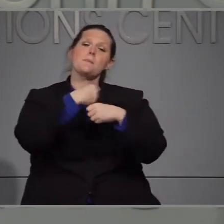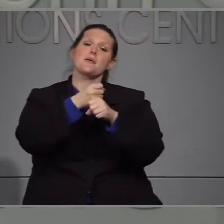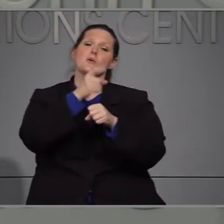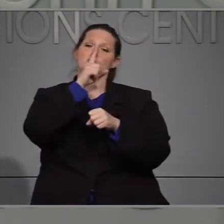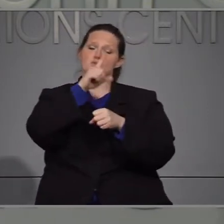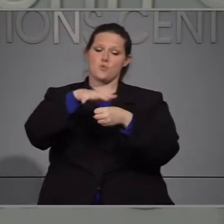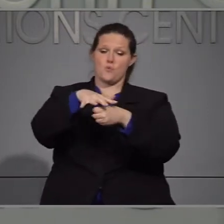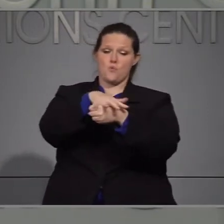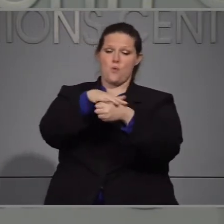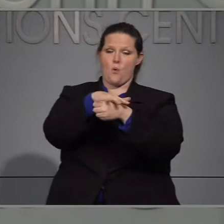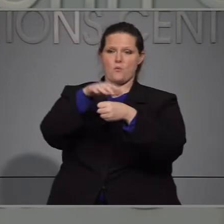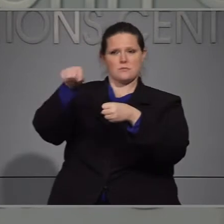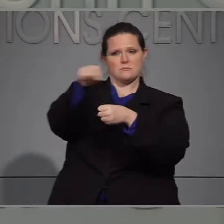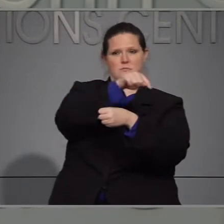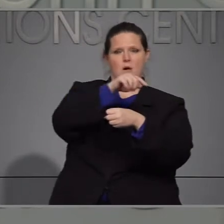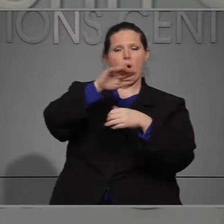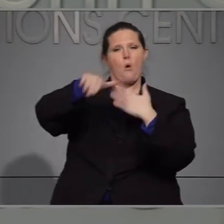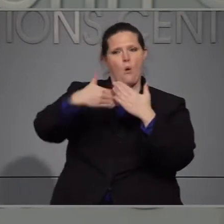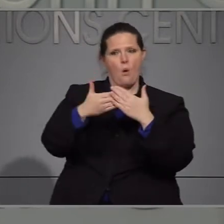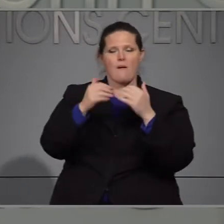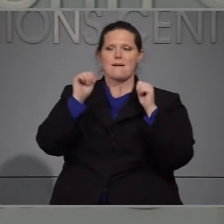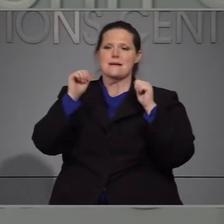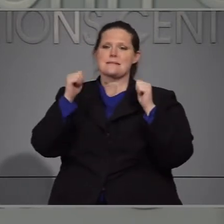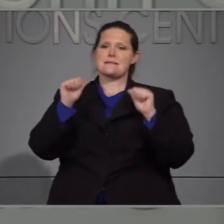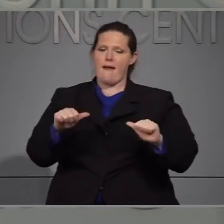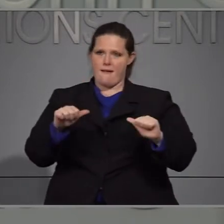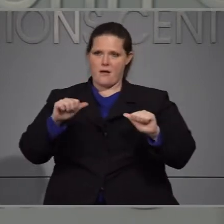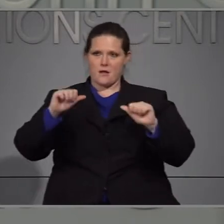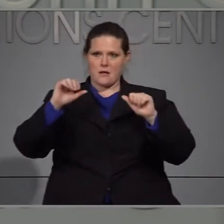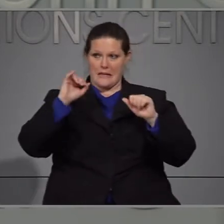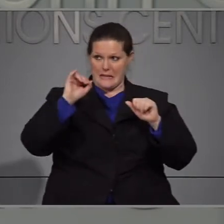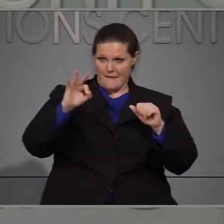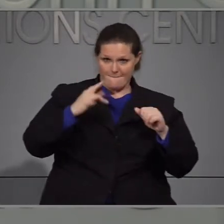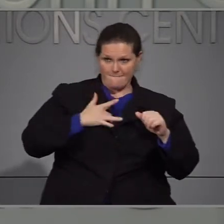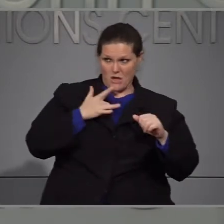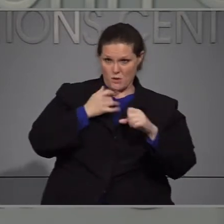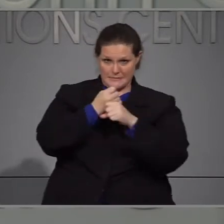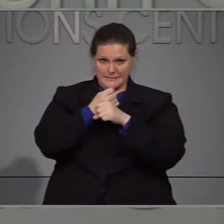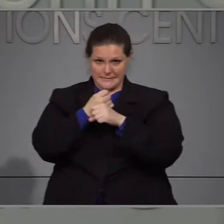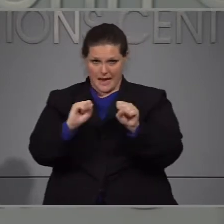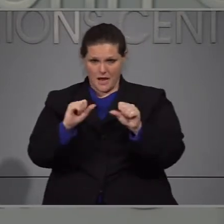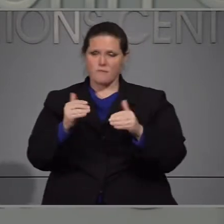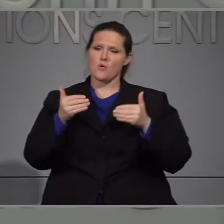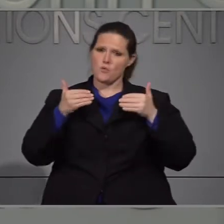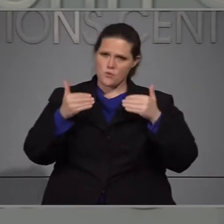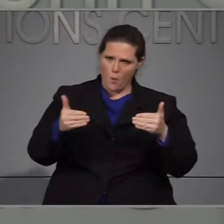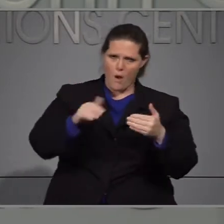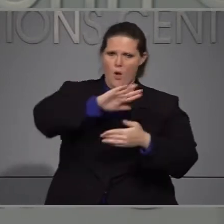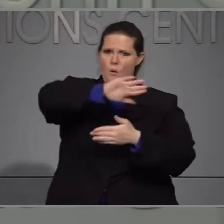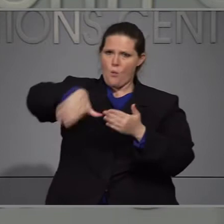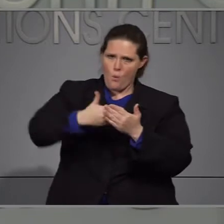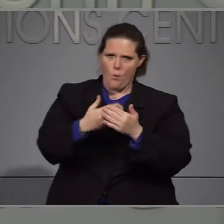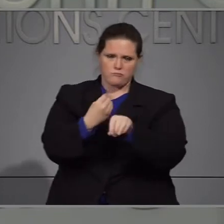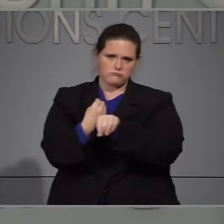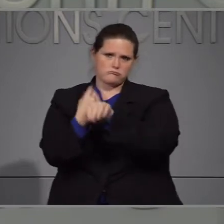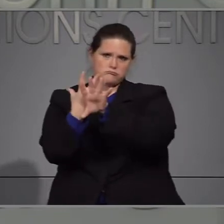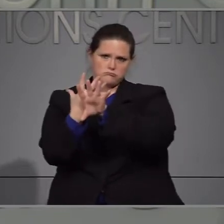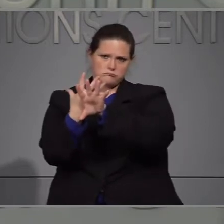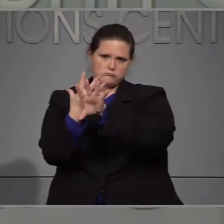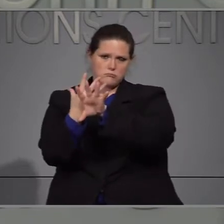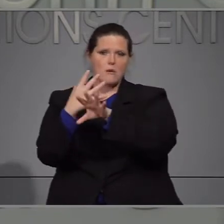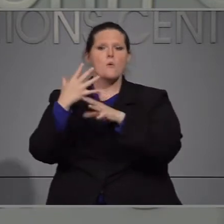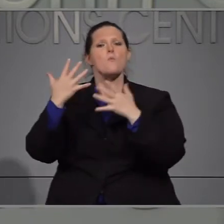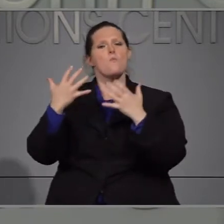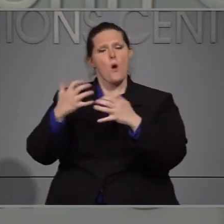locales y los superintendentes tengan la opción de ir de educar y a distancia, si es